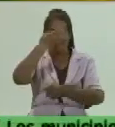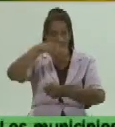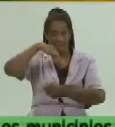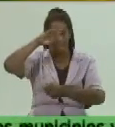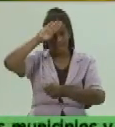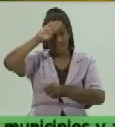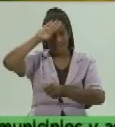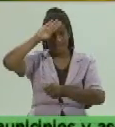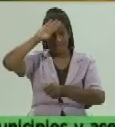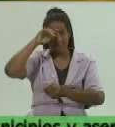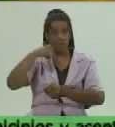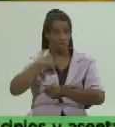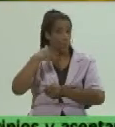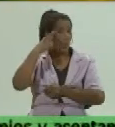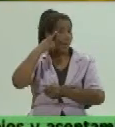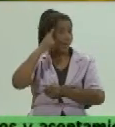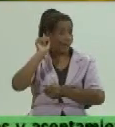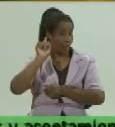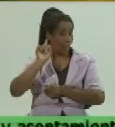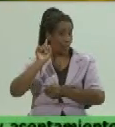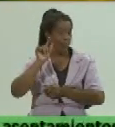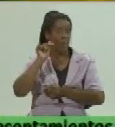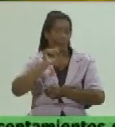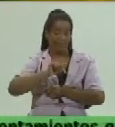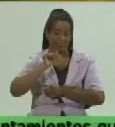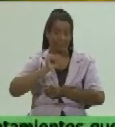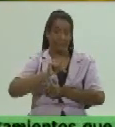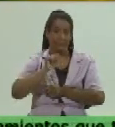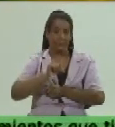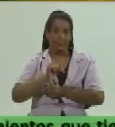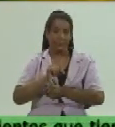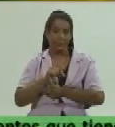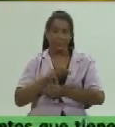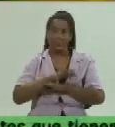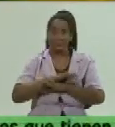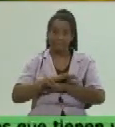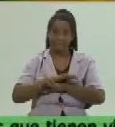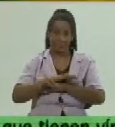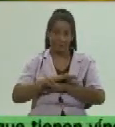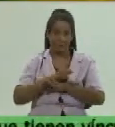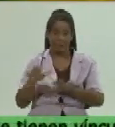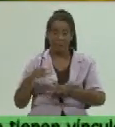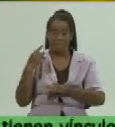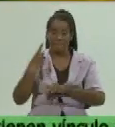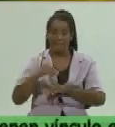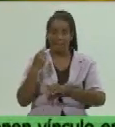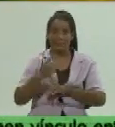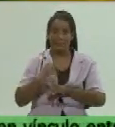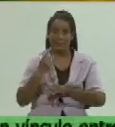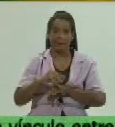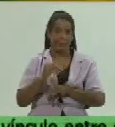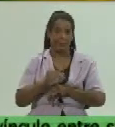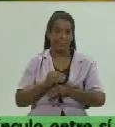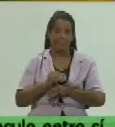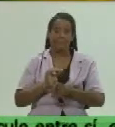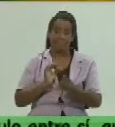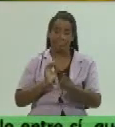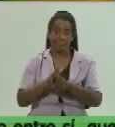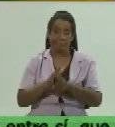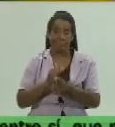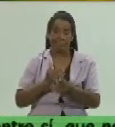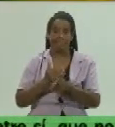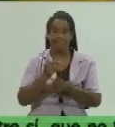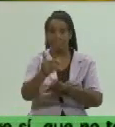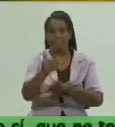y yo creo que en ese sentido hay cuestiones que ya están puestas en práctica que se ha estado yo